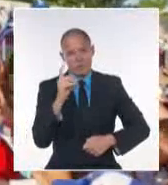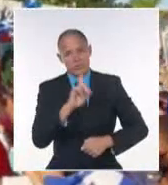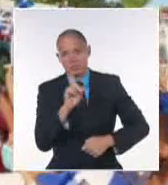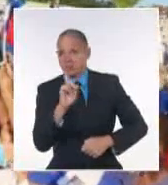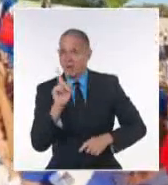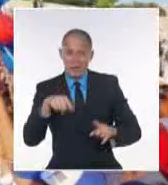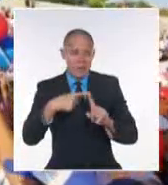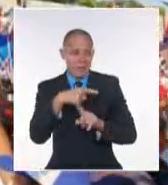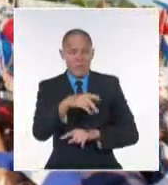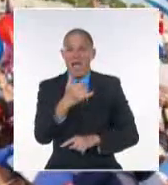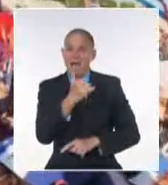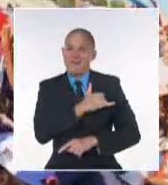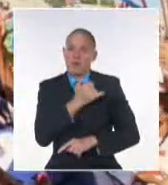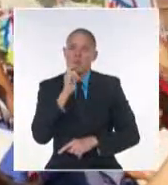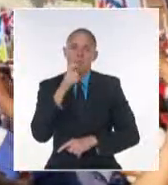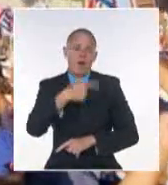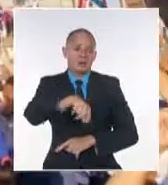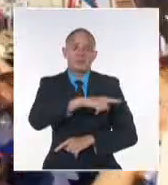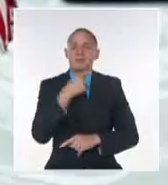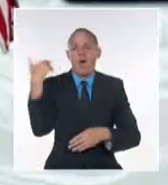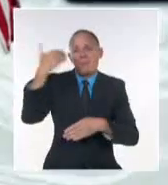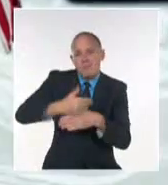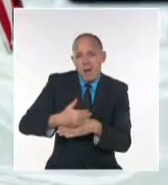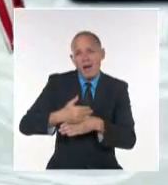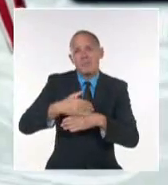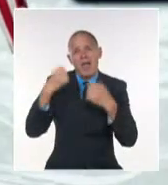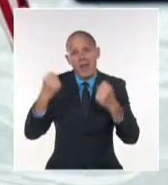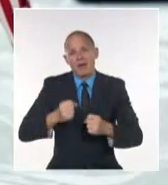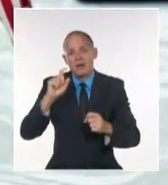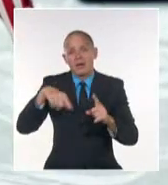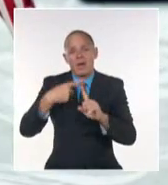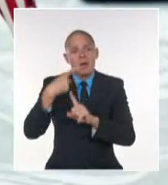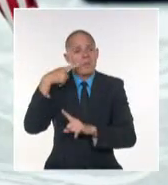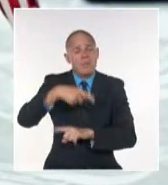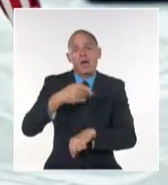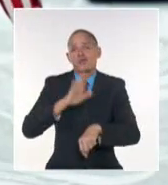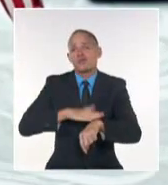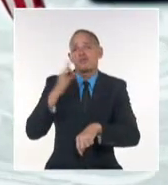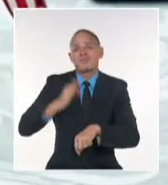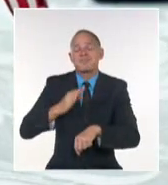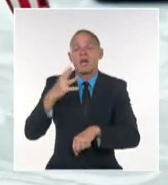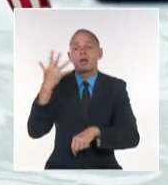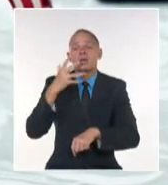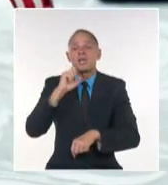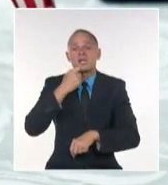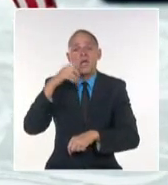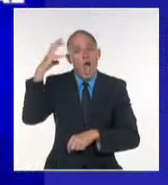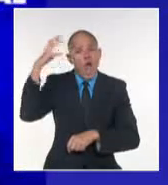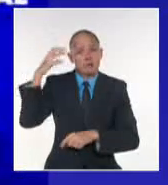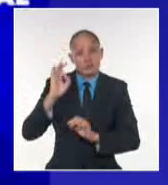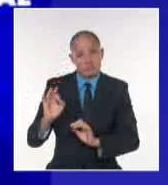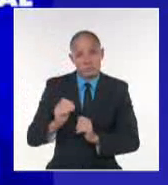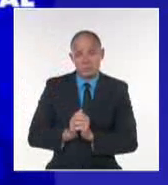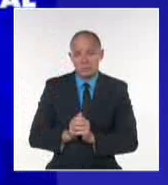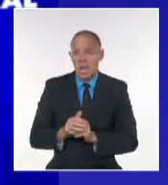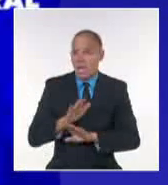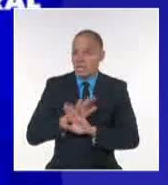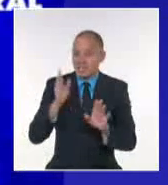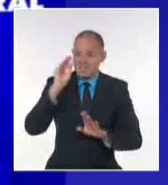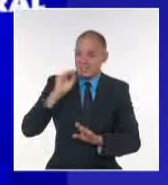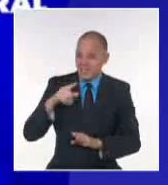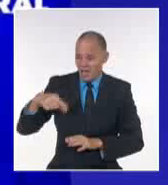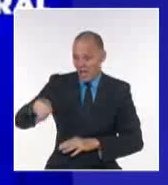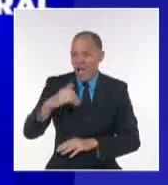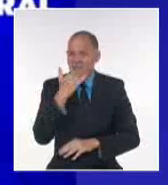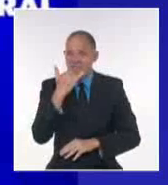además los efectos del bloqueo económico comercial y financiero impuesto por el gobierno de los Estados Unidos. Ante el negativo impacto que causa la